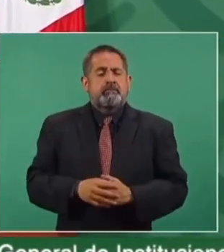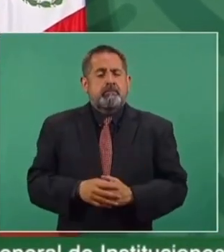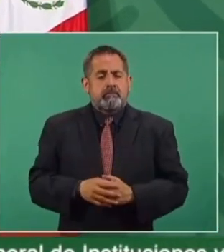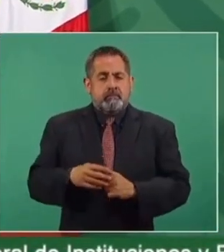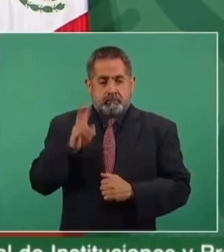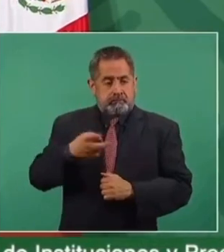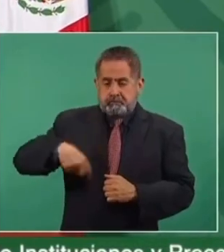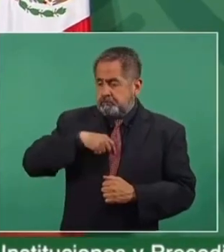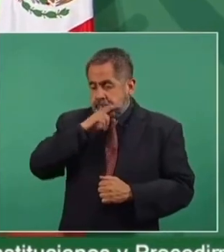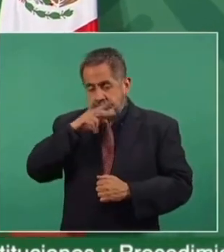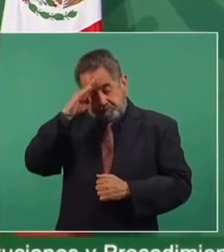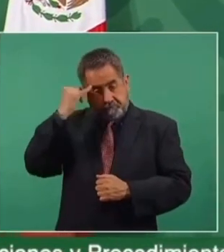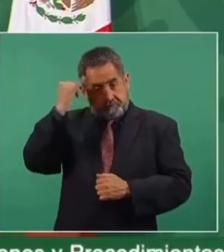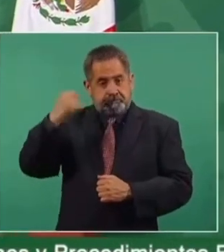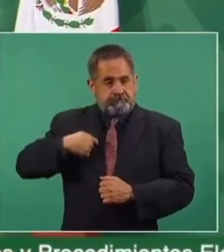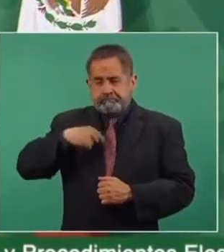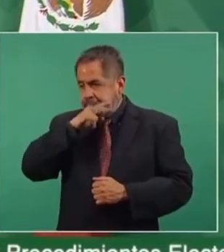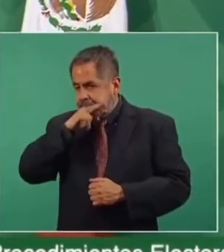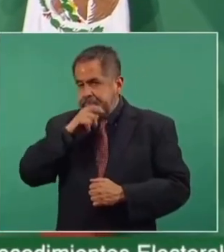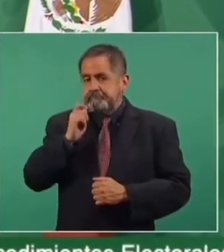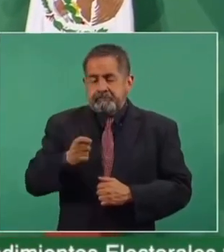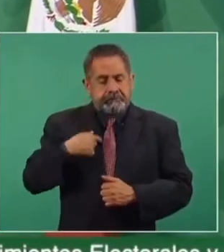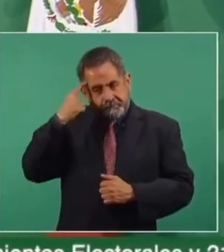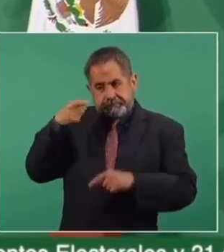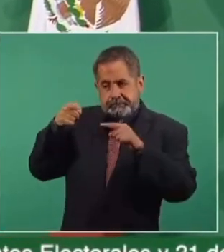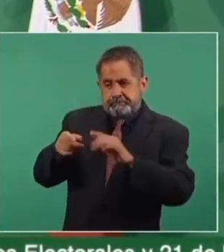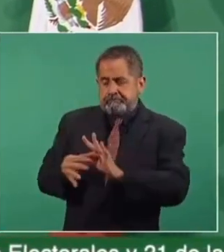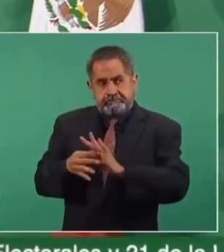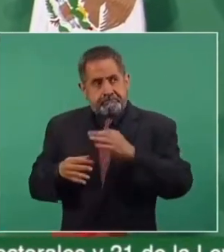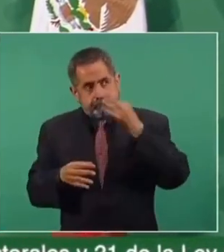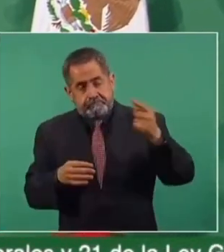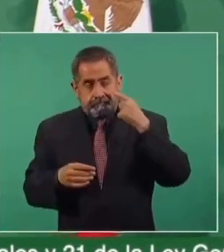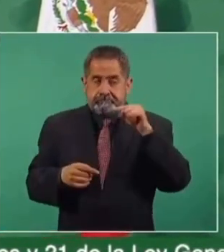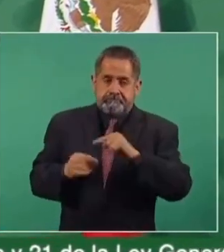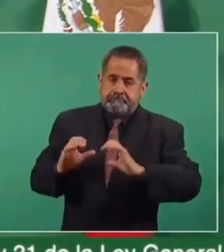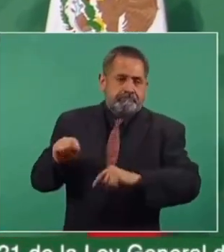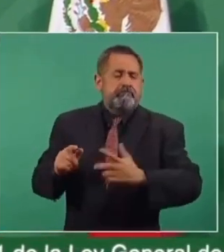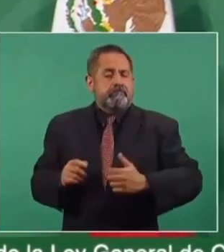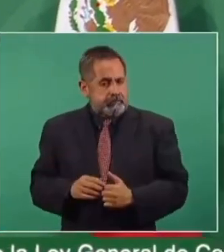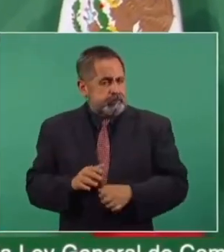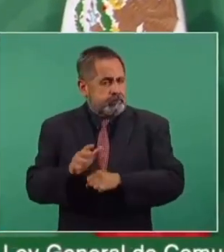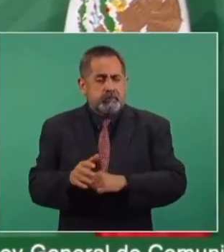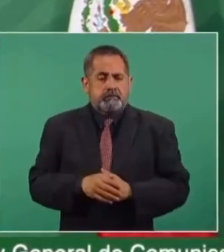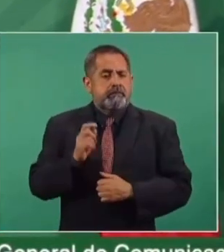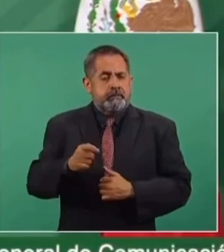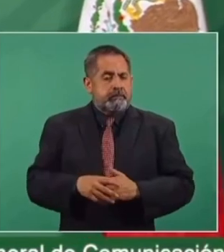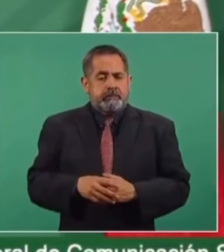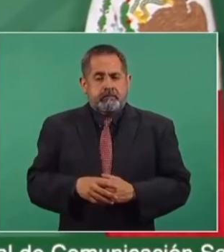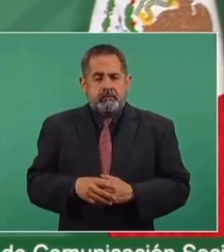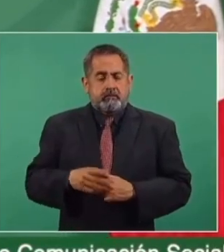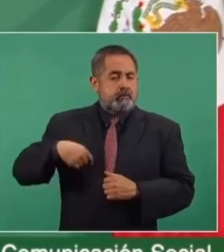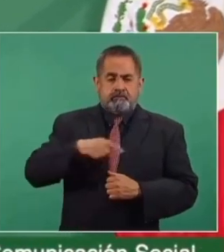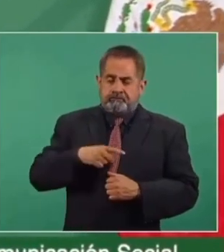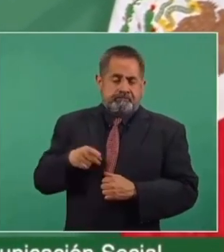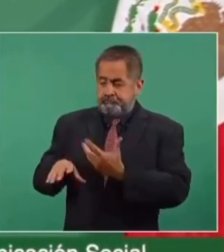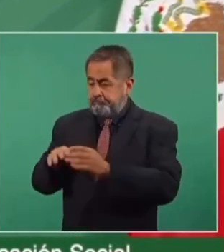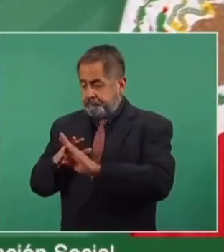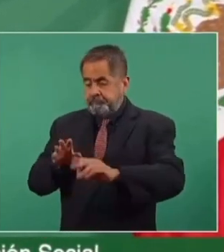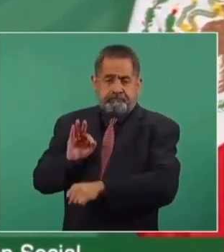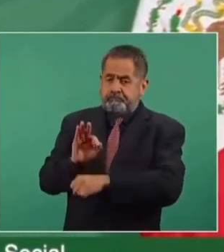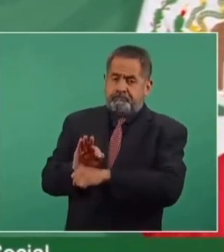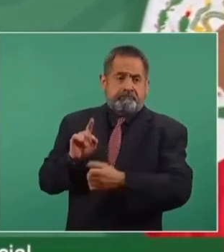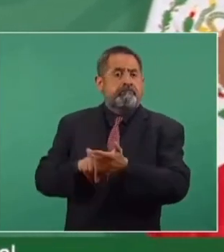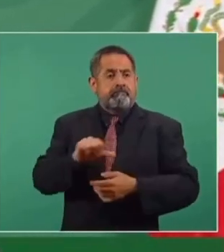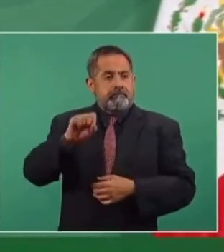una preocupación nuestra que hemos estado transmitiendo es que debemos proteger a los migrantes